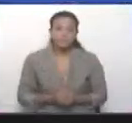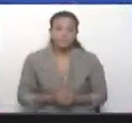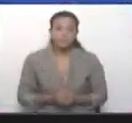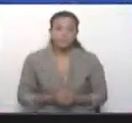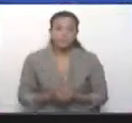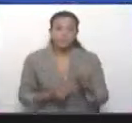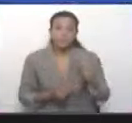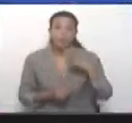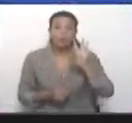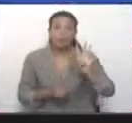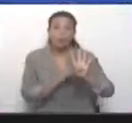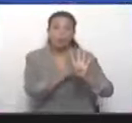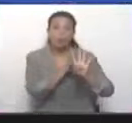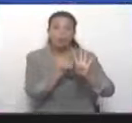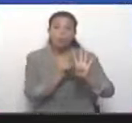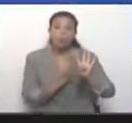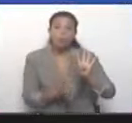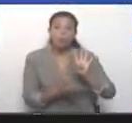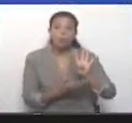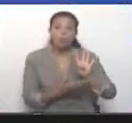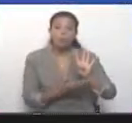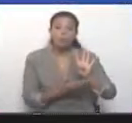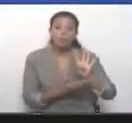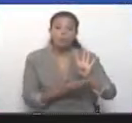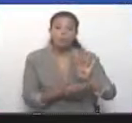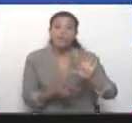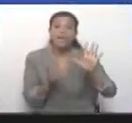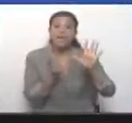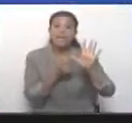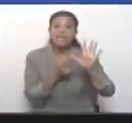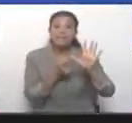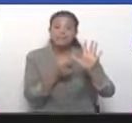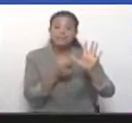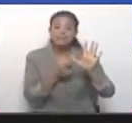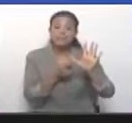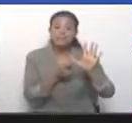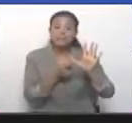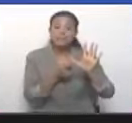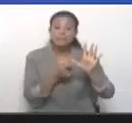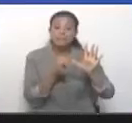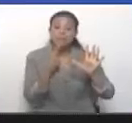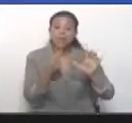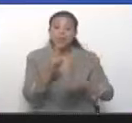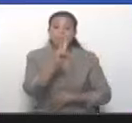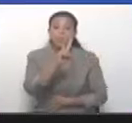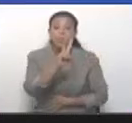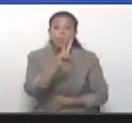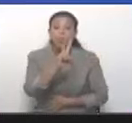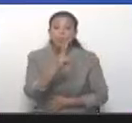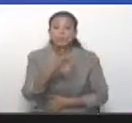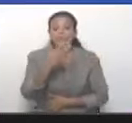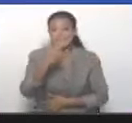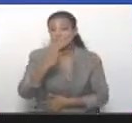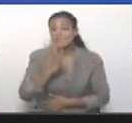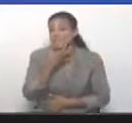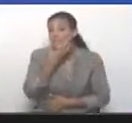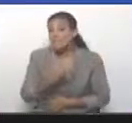Cuarto referéndum. El quinto se dio el 2 de diciembre del año